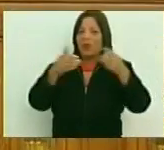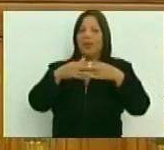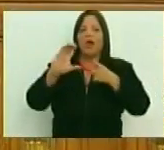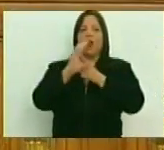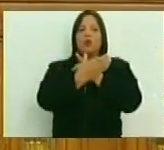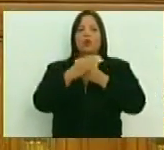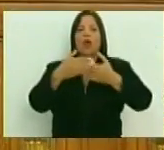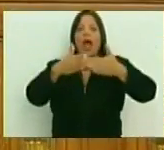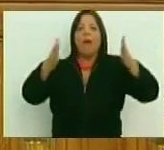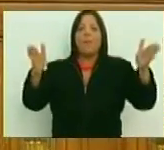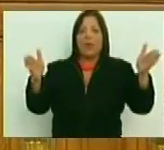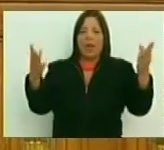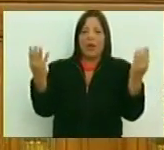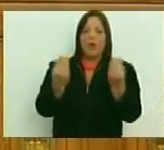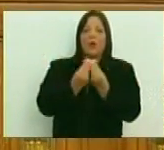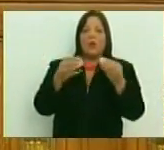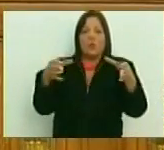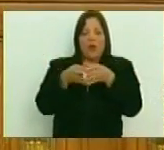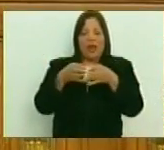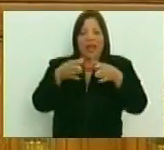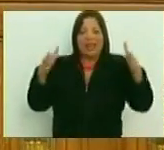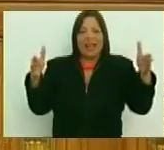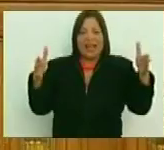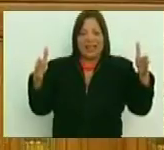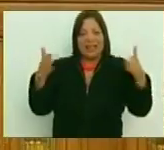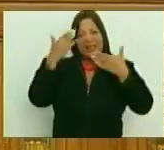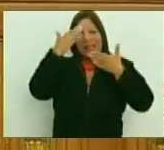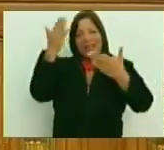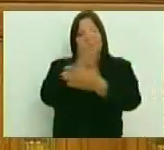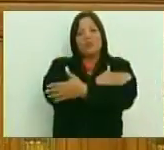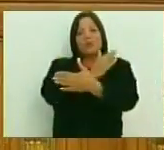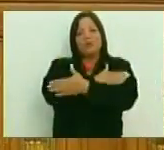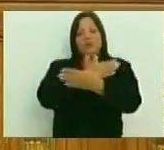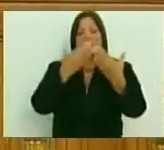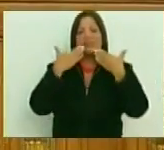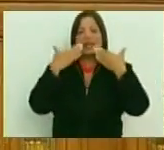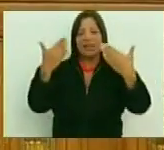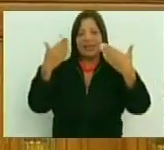que me acompañan en esta oportunidad. Muchísimas gracias.